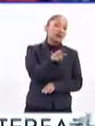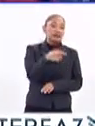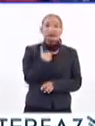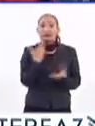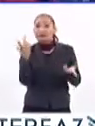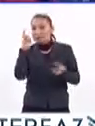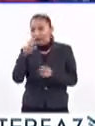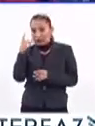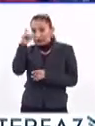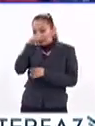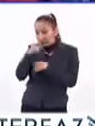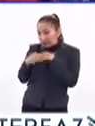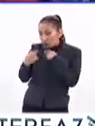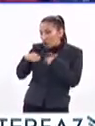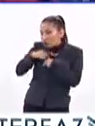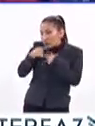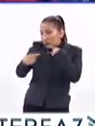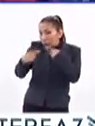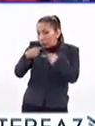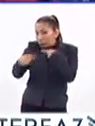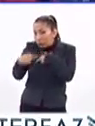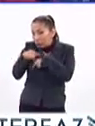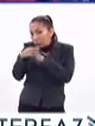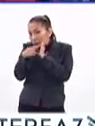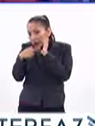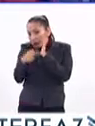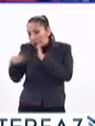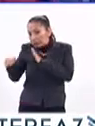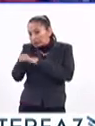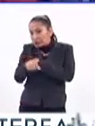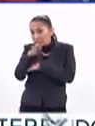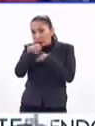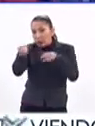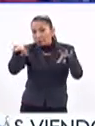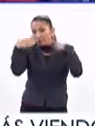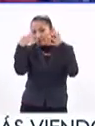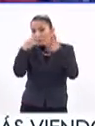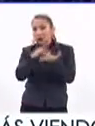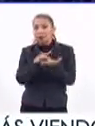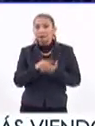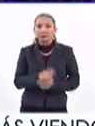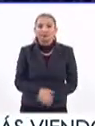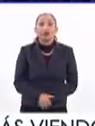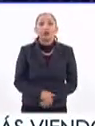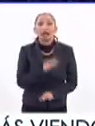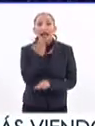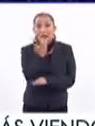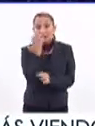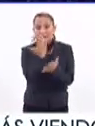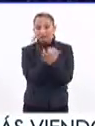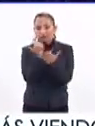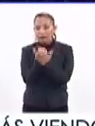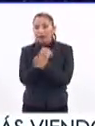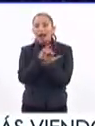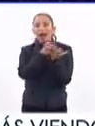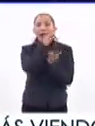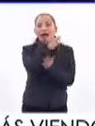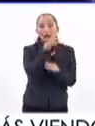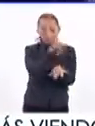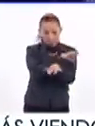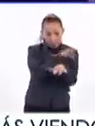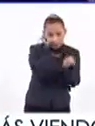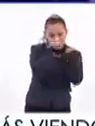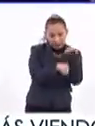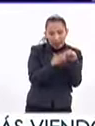eso sí fue un cierto reto de que nosotros teníamos que cumplir ciertas expectativas de toda la gente que nos estaba apoyando. Estos triunfos fueron logrados gracias al